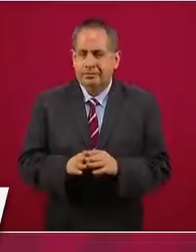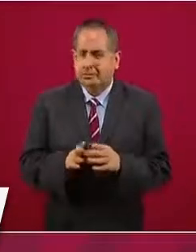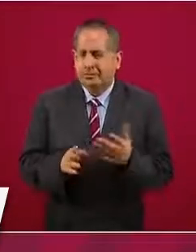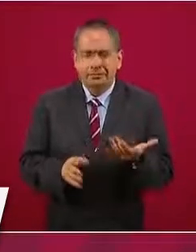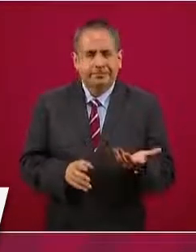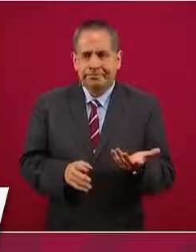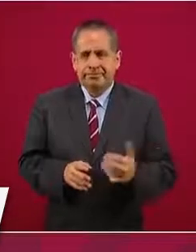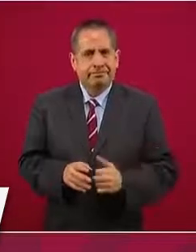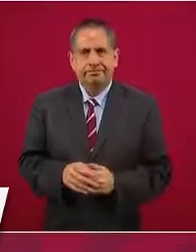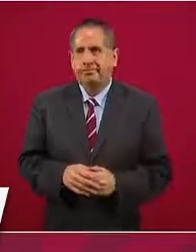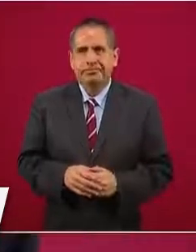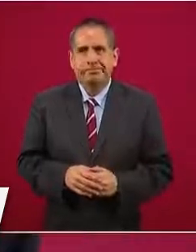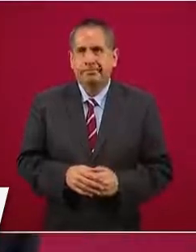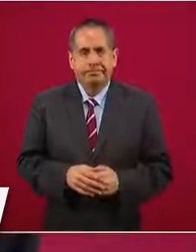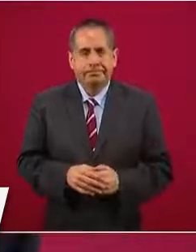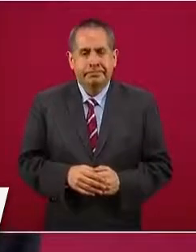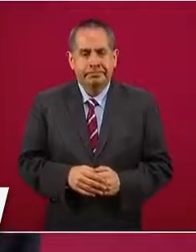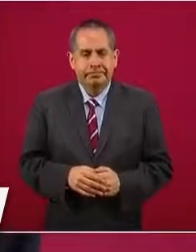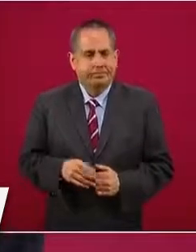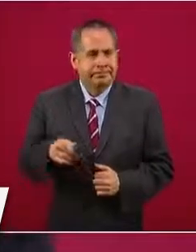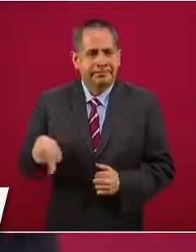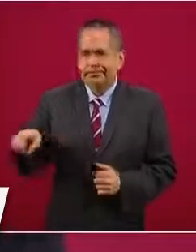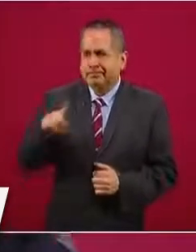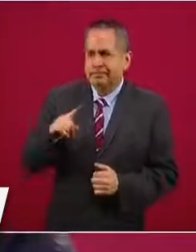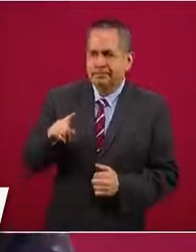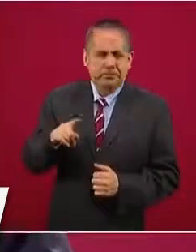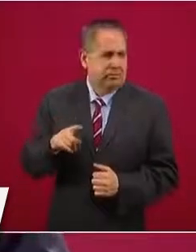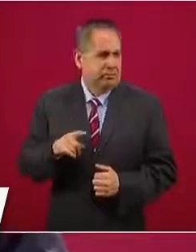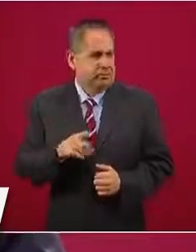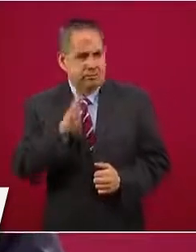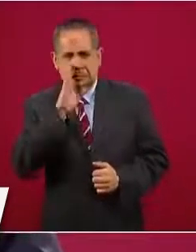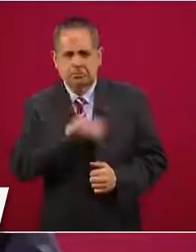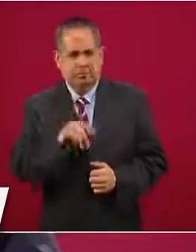no tiene nada de malo.